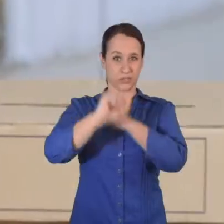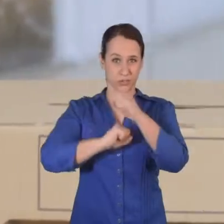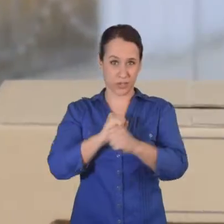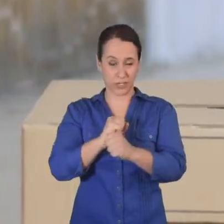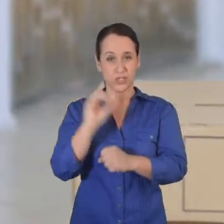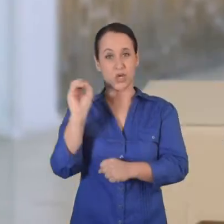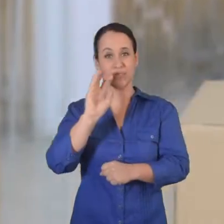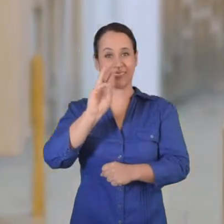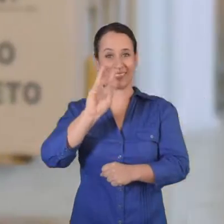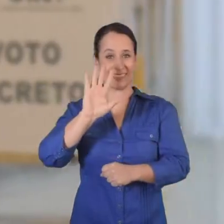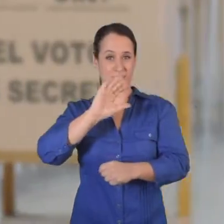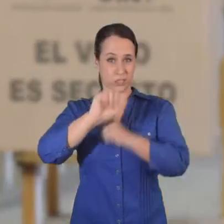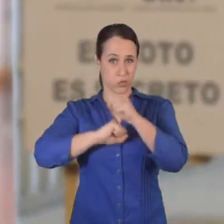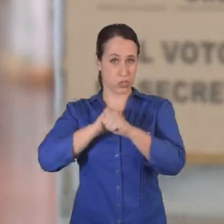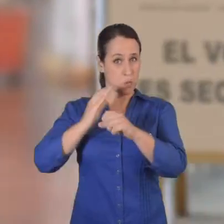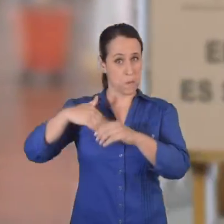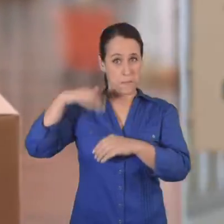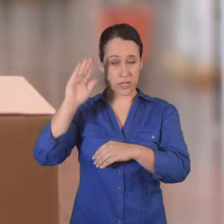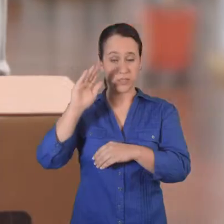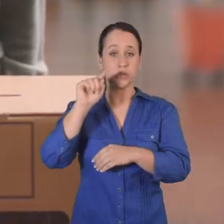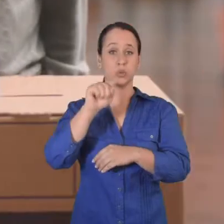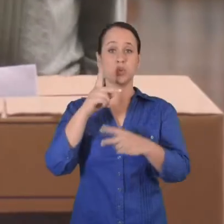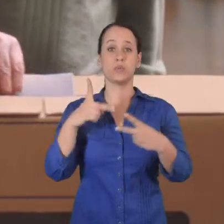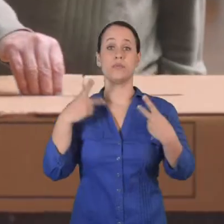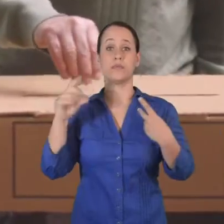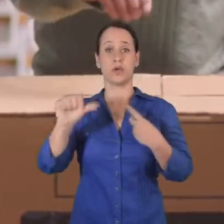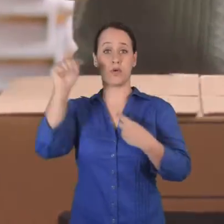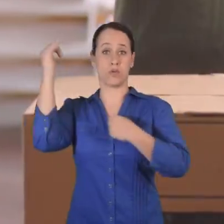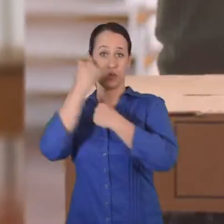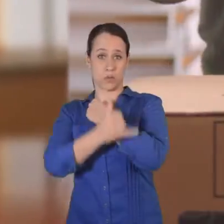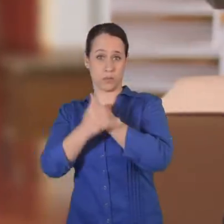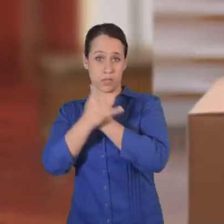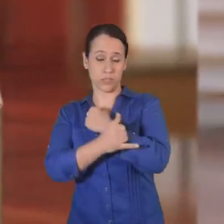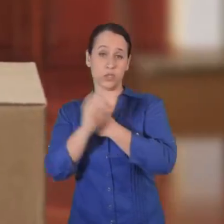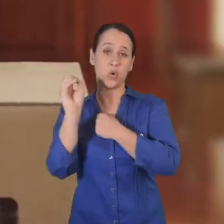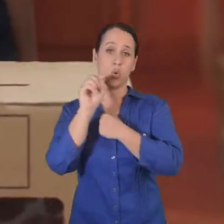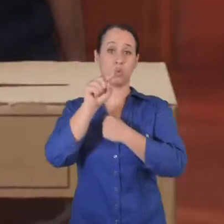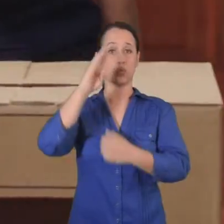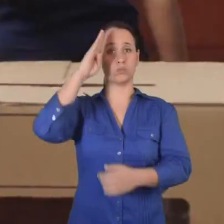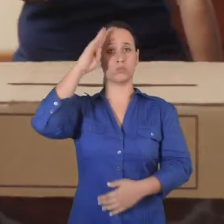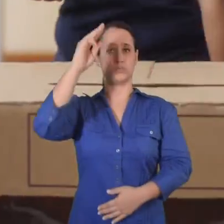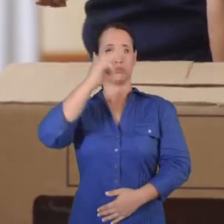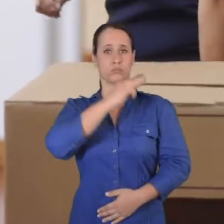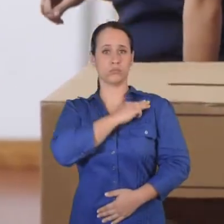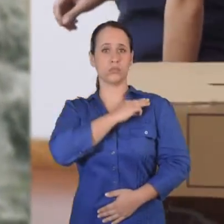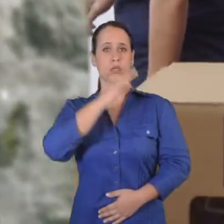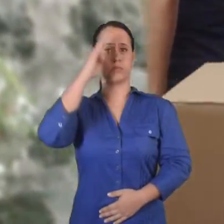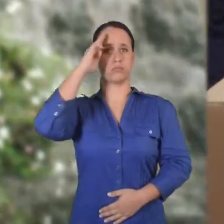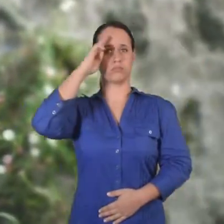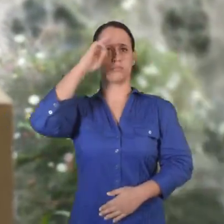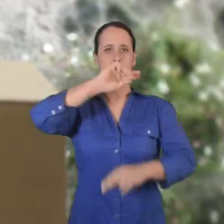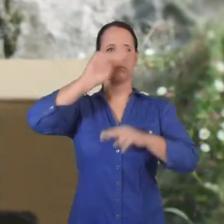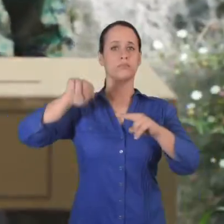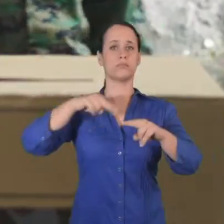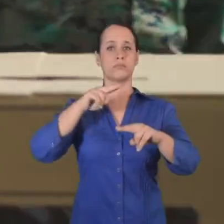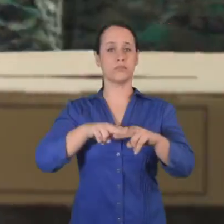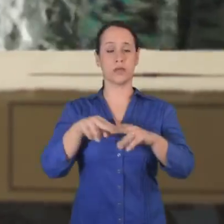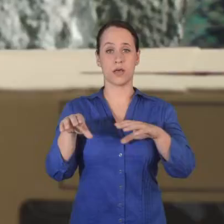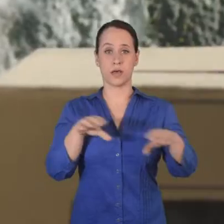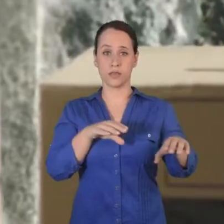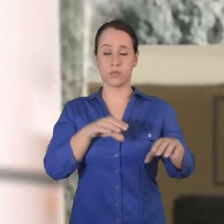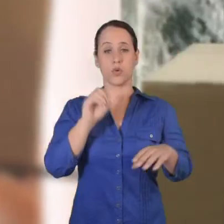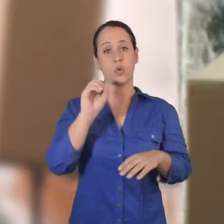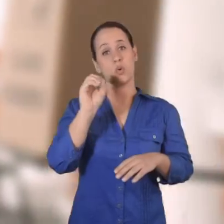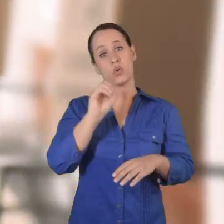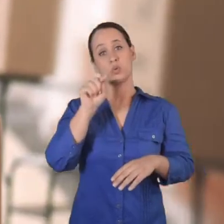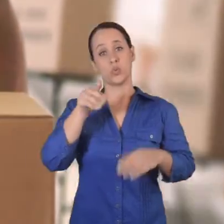16 y 18 años, o más de 65, si vives en el exterior, si eres integrante de las Fuerzas Armadas, o la Policía Nacional en